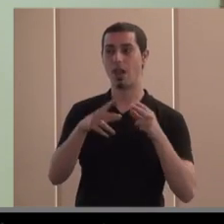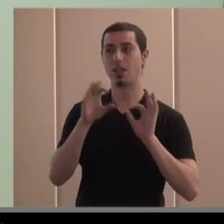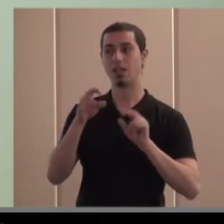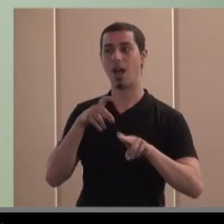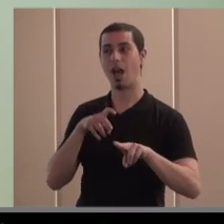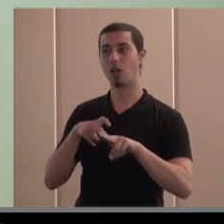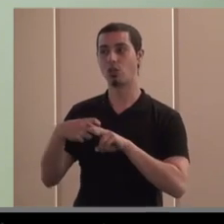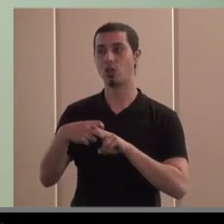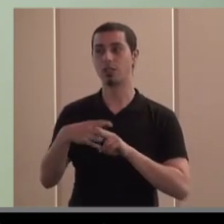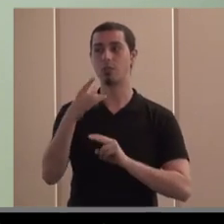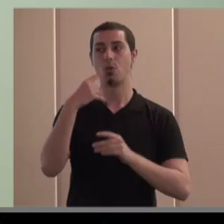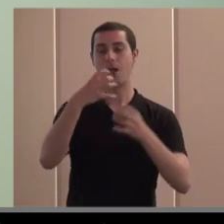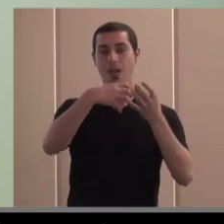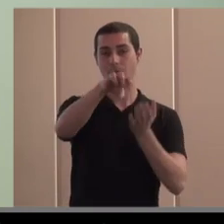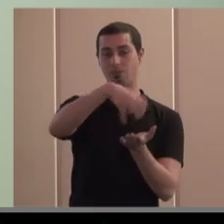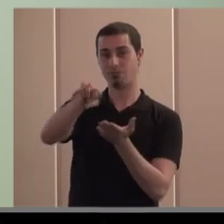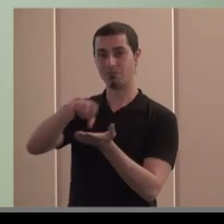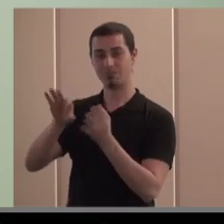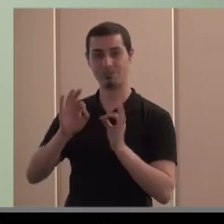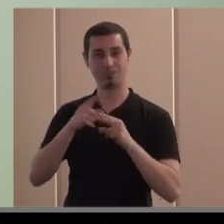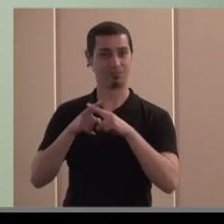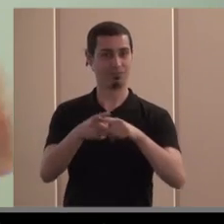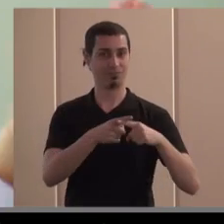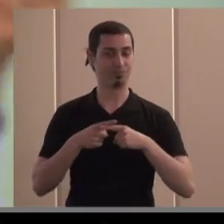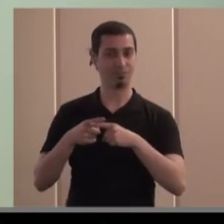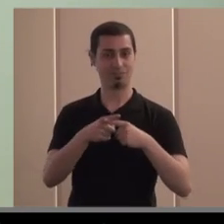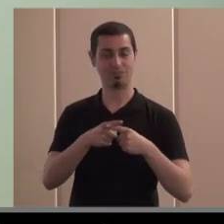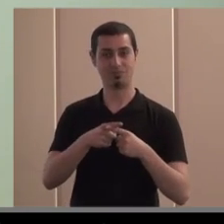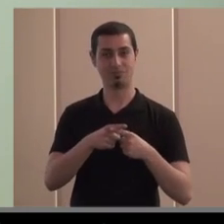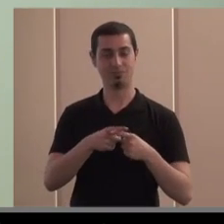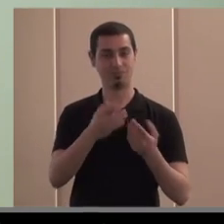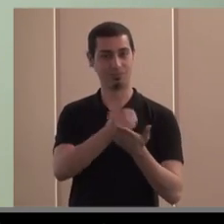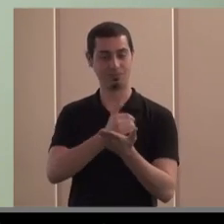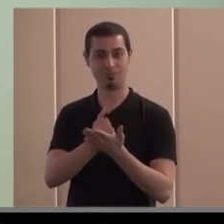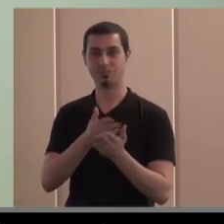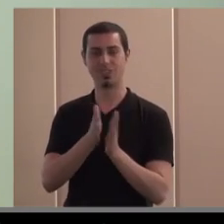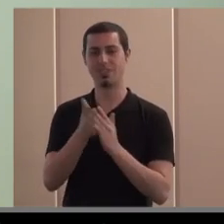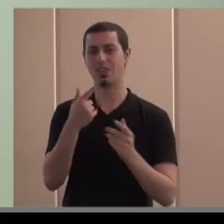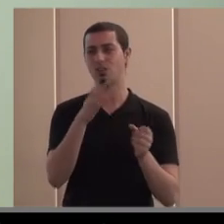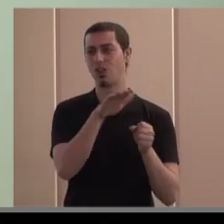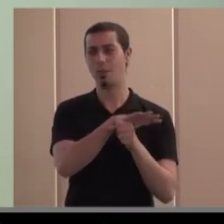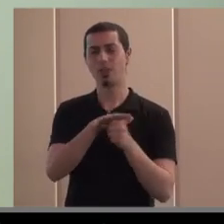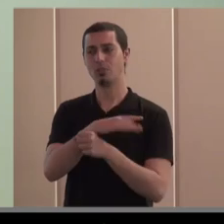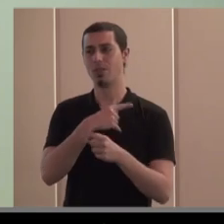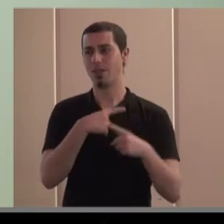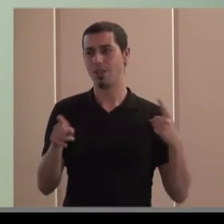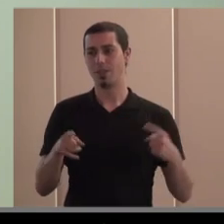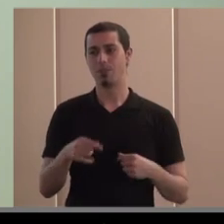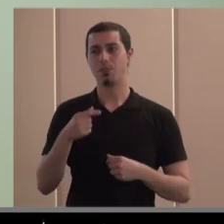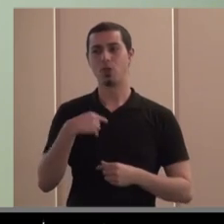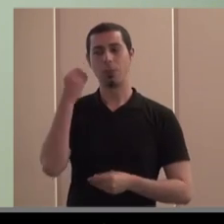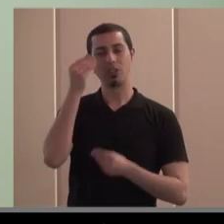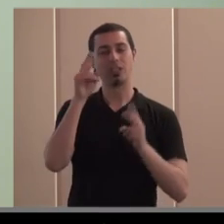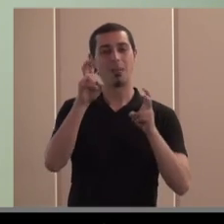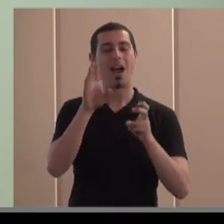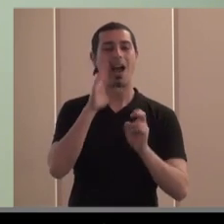que distribuye beneficios con todo lo demás entonces son ámbitos diferenciados yo creo que si nos pensamos